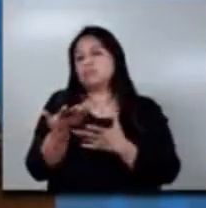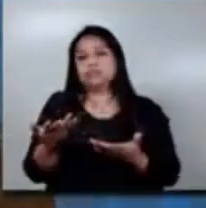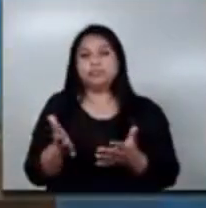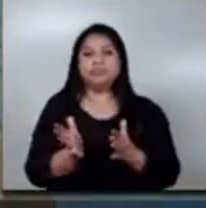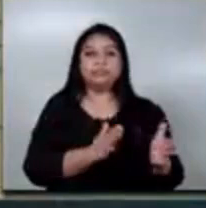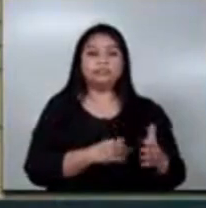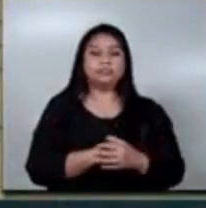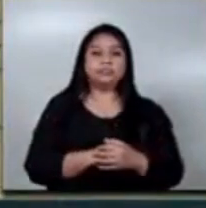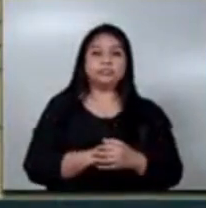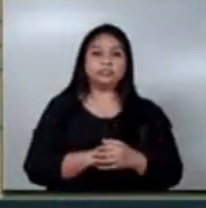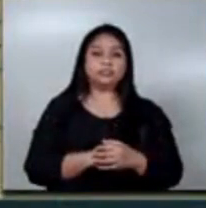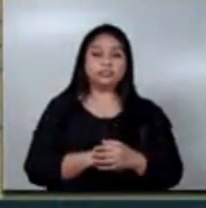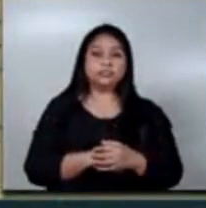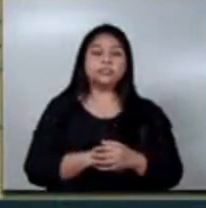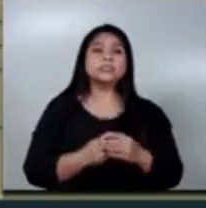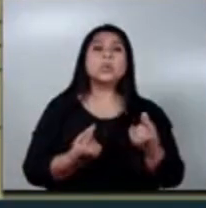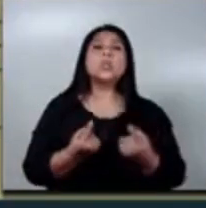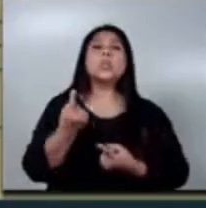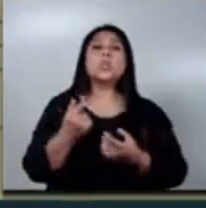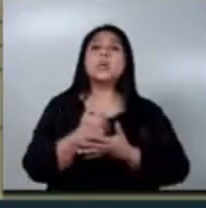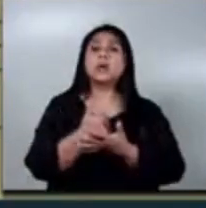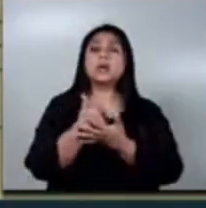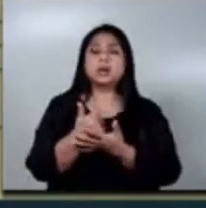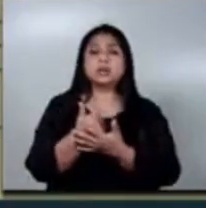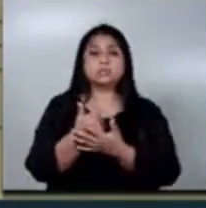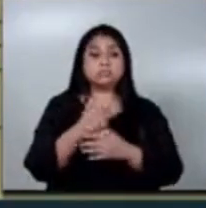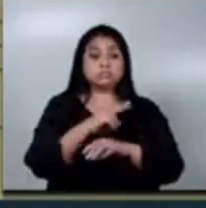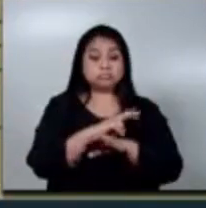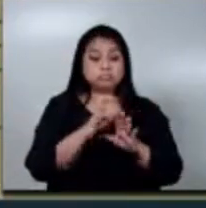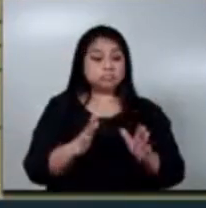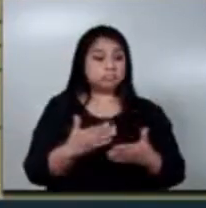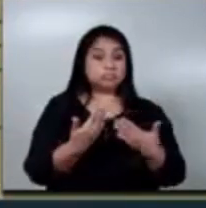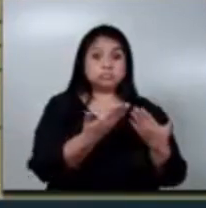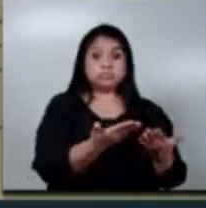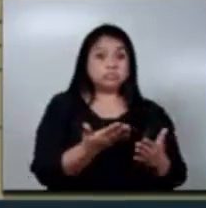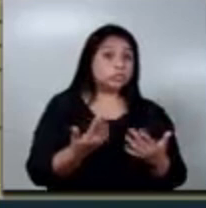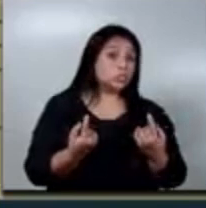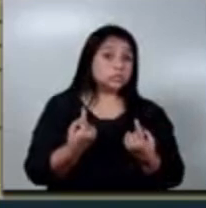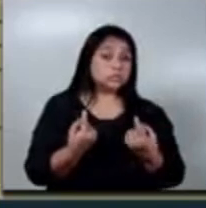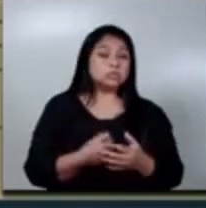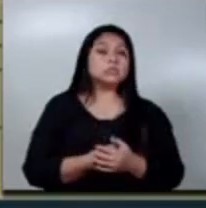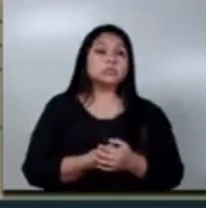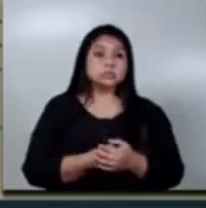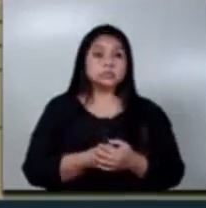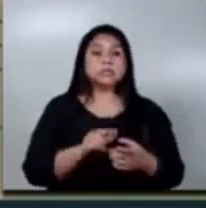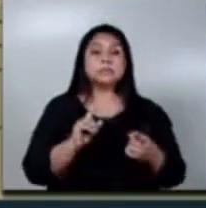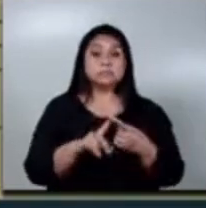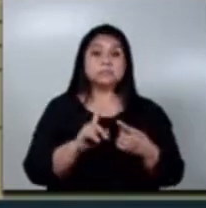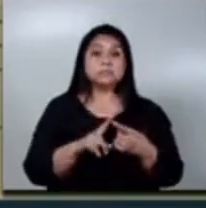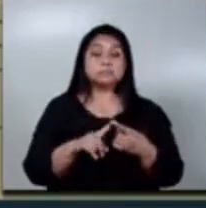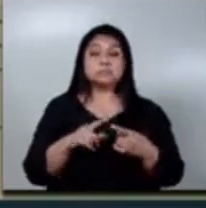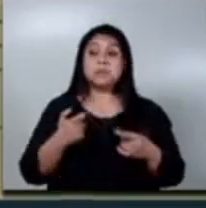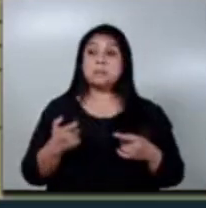¿Cuáles son los beneficios que brinda el seguro agrícola a los agricultores? Primero, que la póliza del seguro